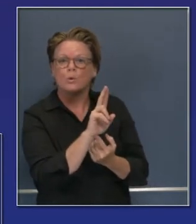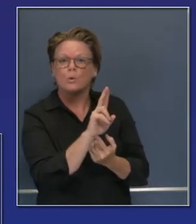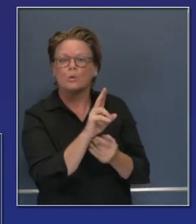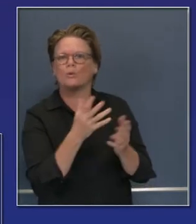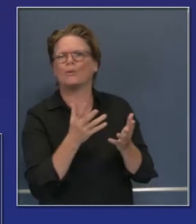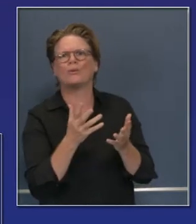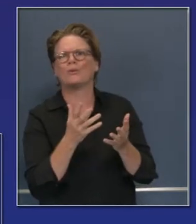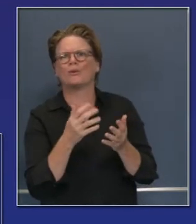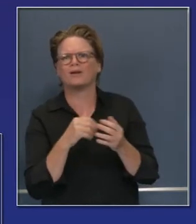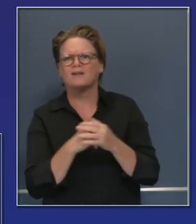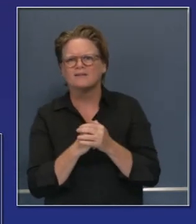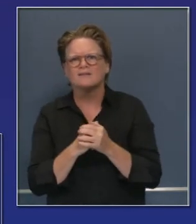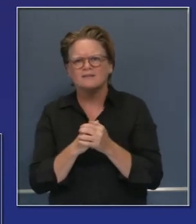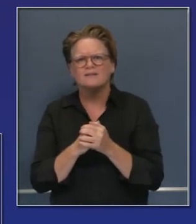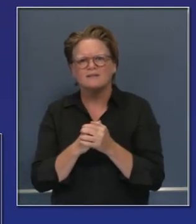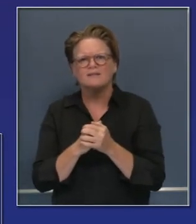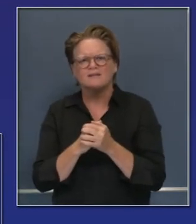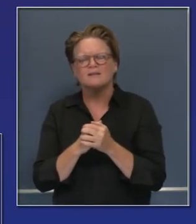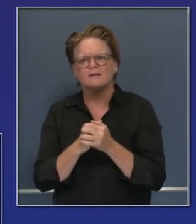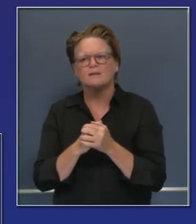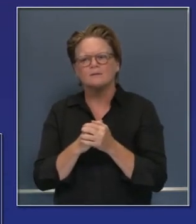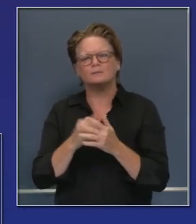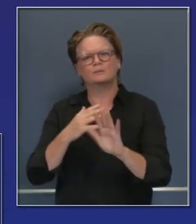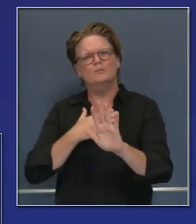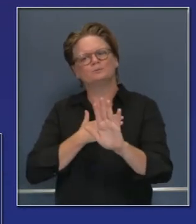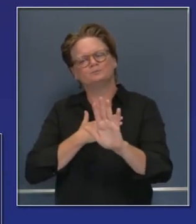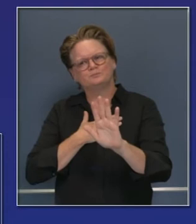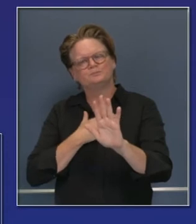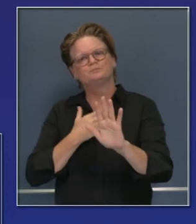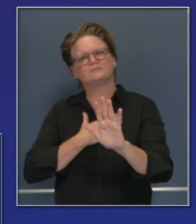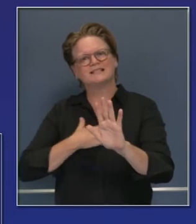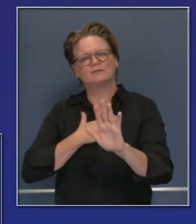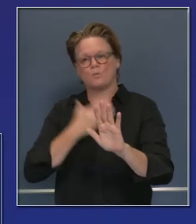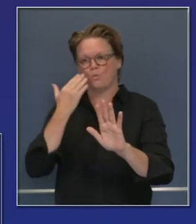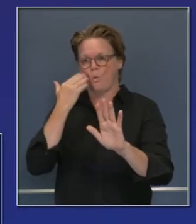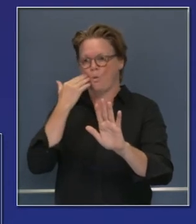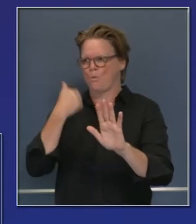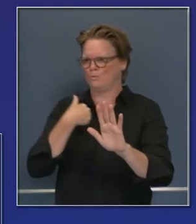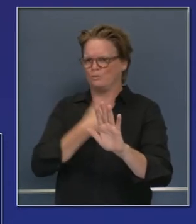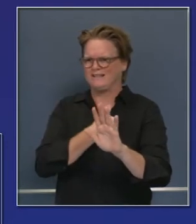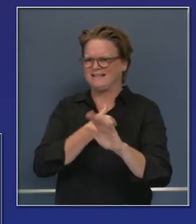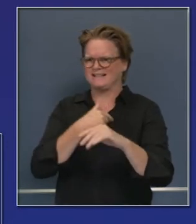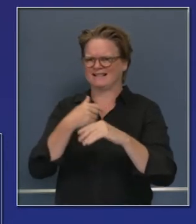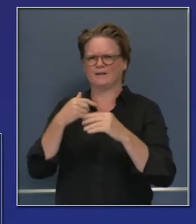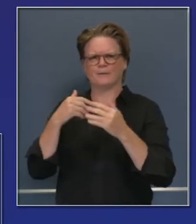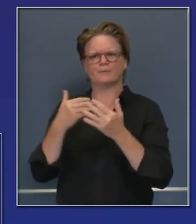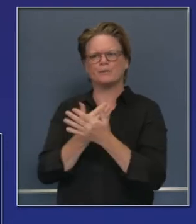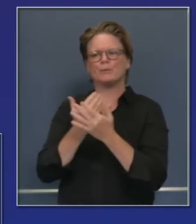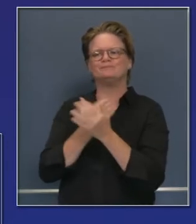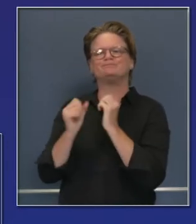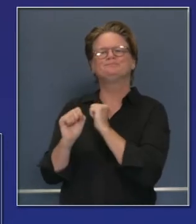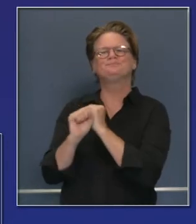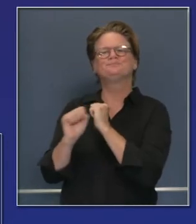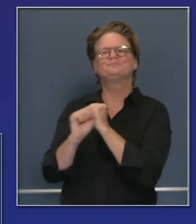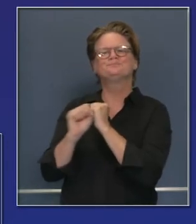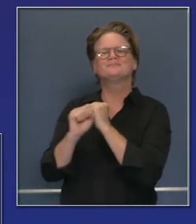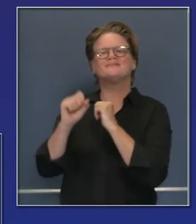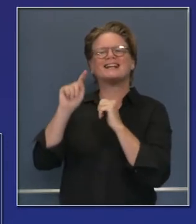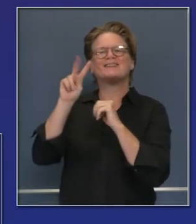que se nos acerca lo verán el viernes que tenemos nuevas recomendaciones que estaremos publicando que tienen que ver con el